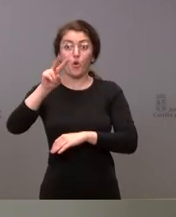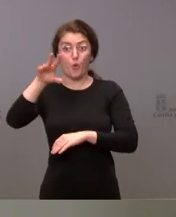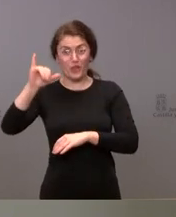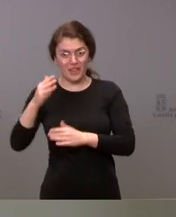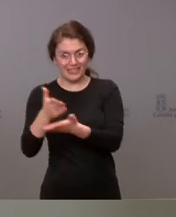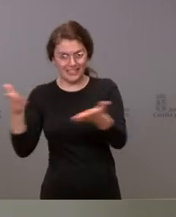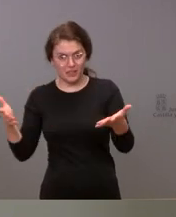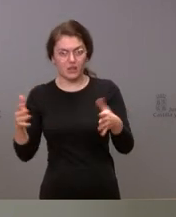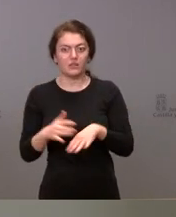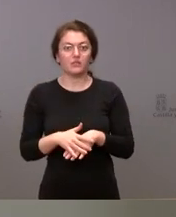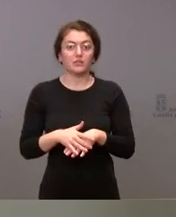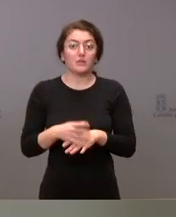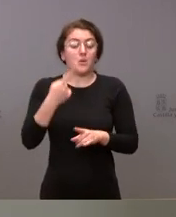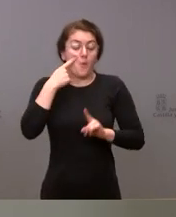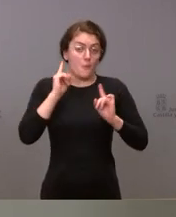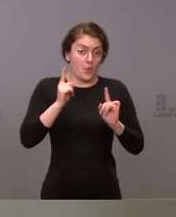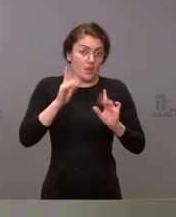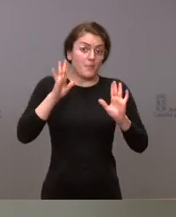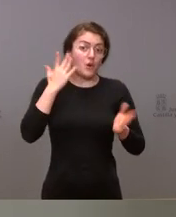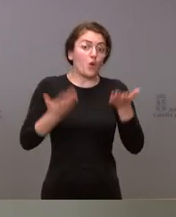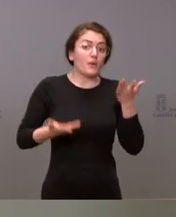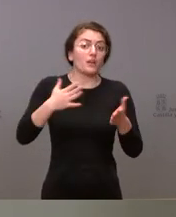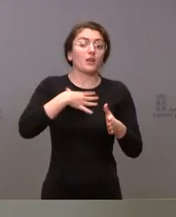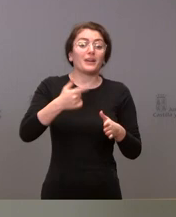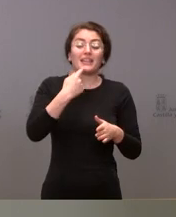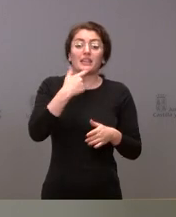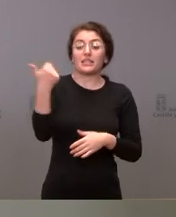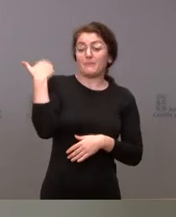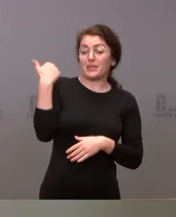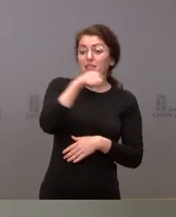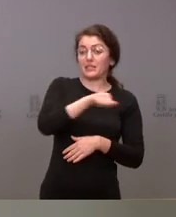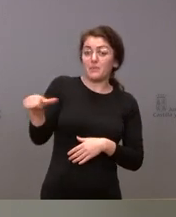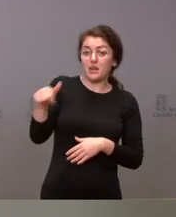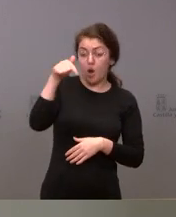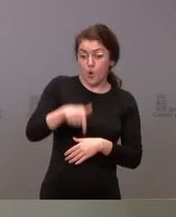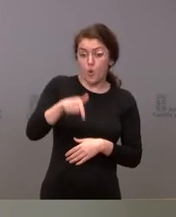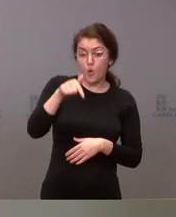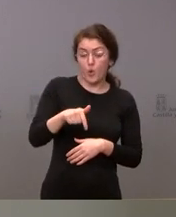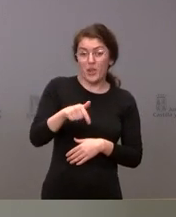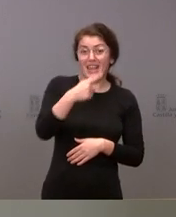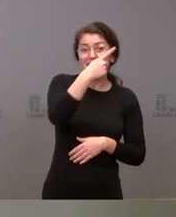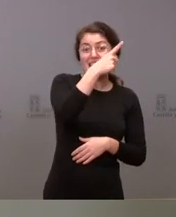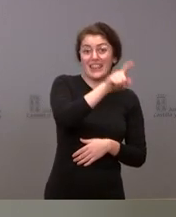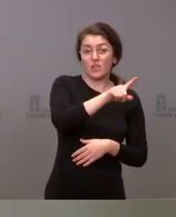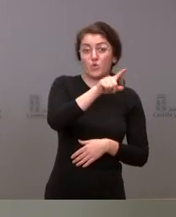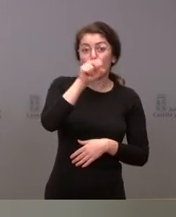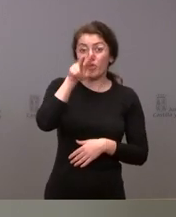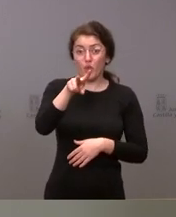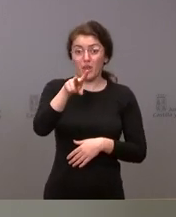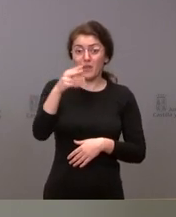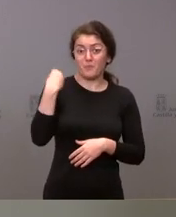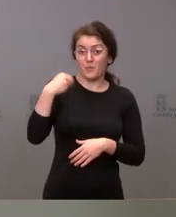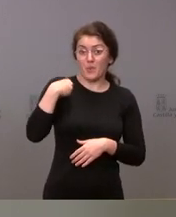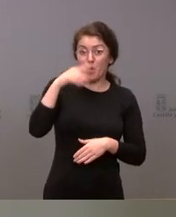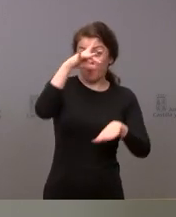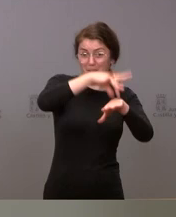prudencia debida, pero comparando, podemos decir que hace una semana contábamos un tal día como hoy con 112 pacientes en unidades de